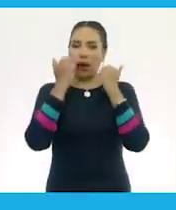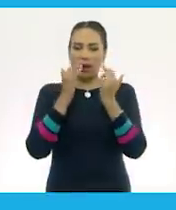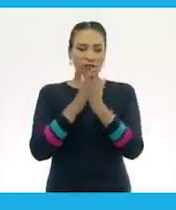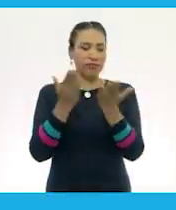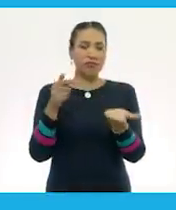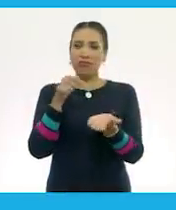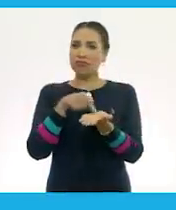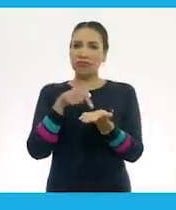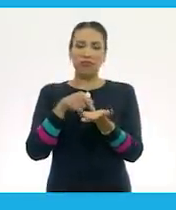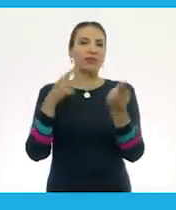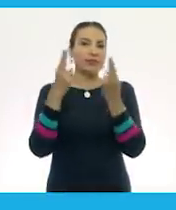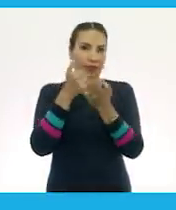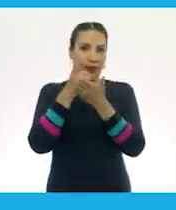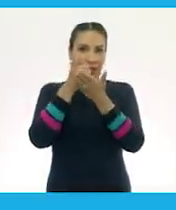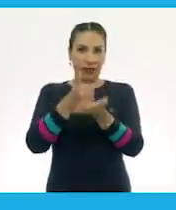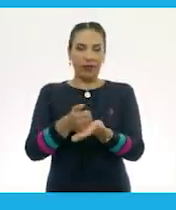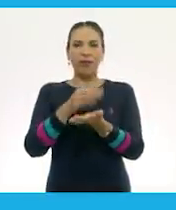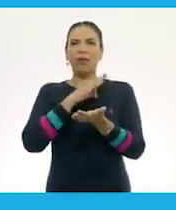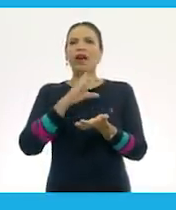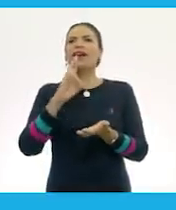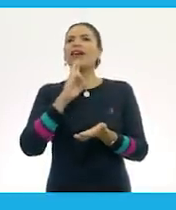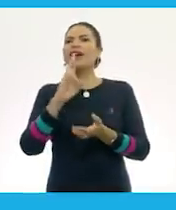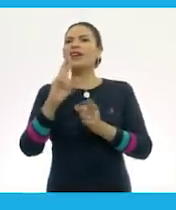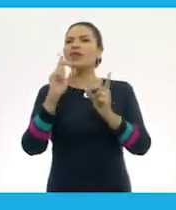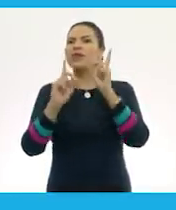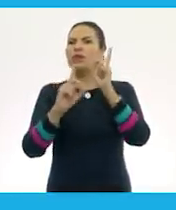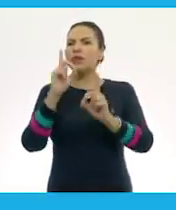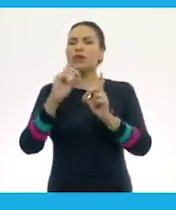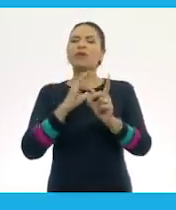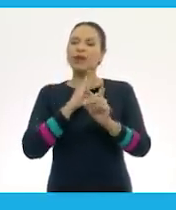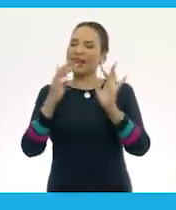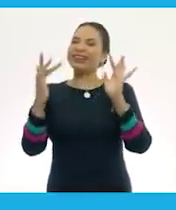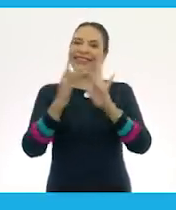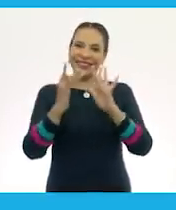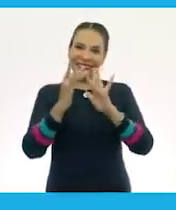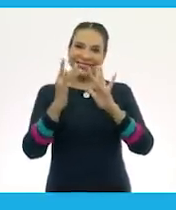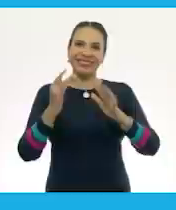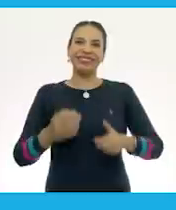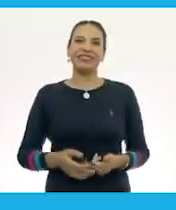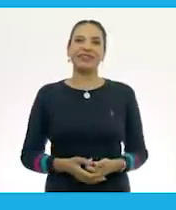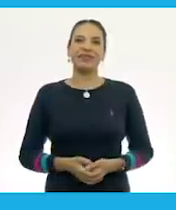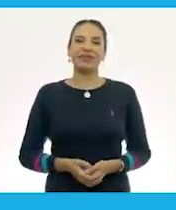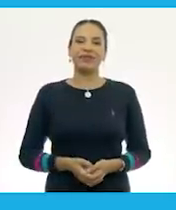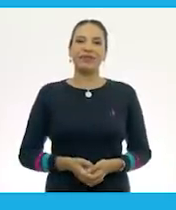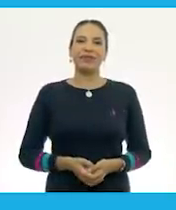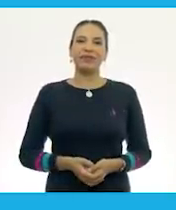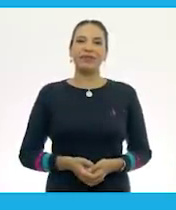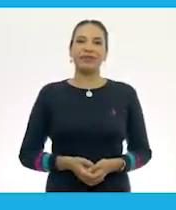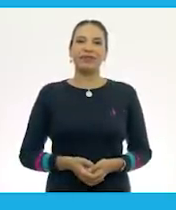Si no tienes el libro de texto o necesitas ayuda para resolver tus dudas, ¡contáctanos!